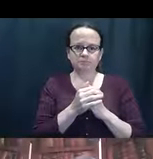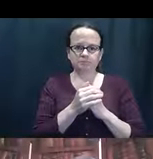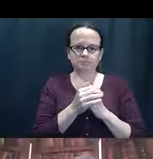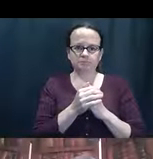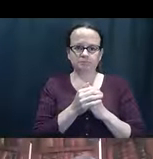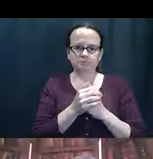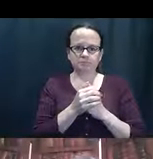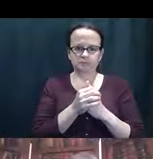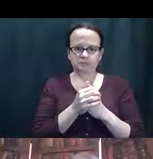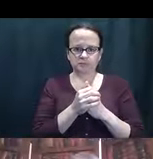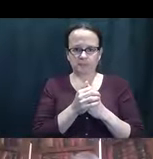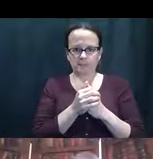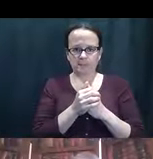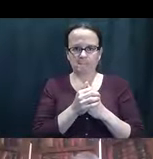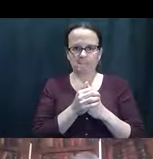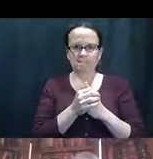favor.